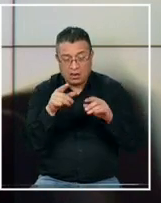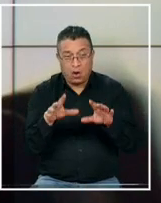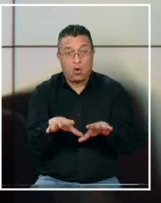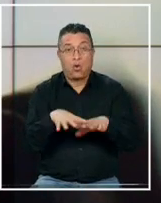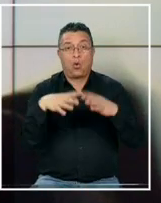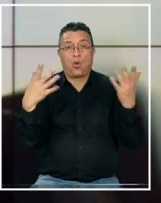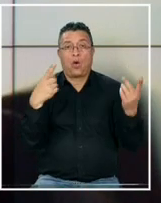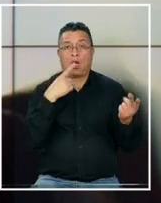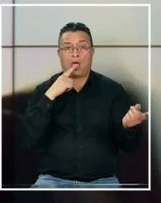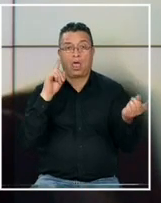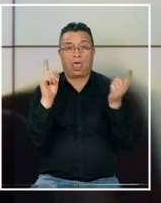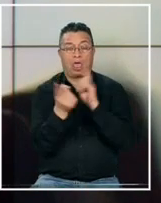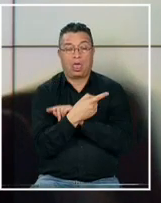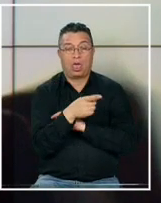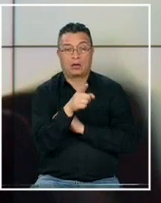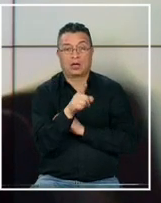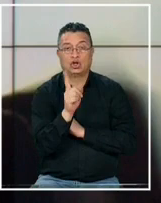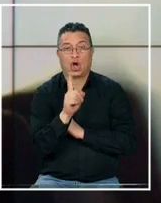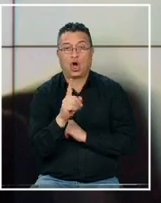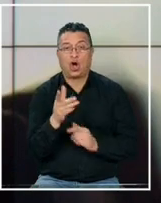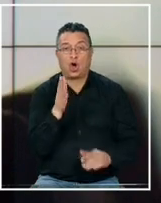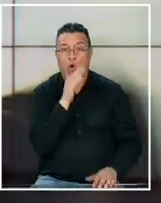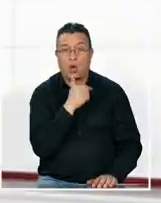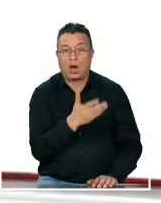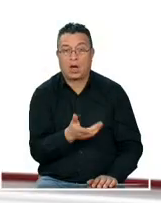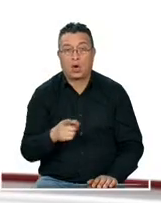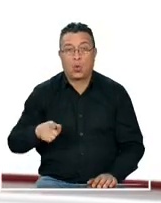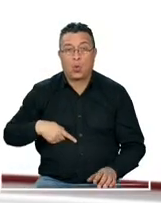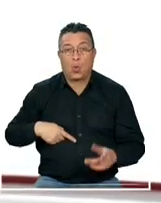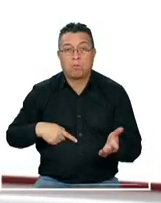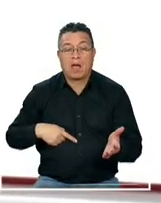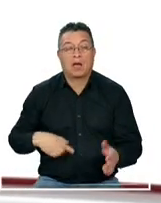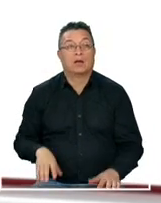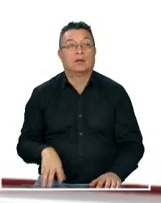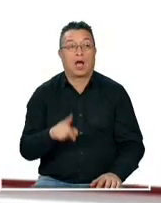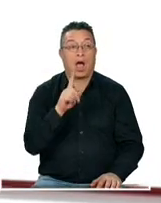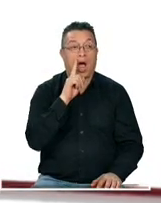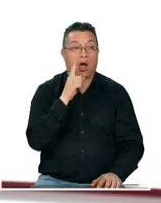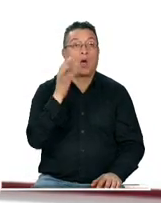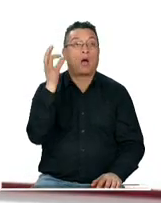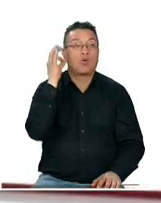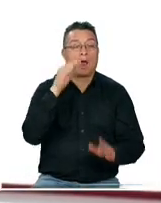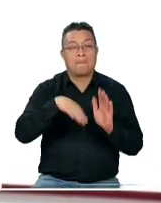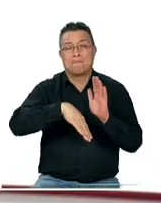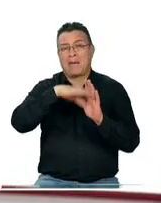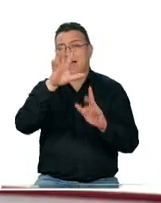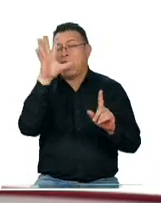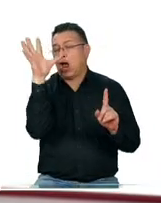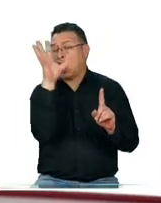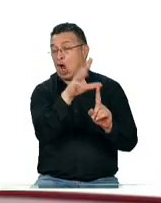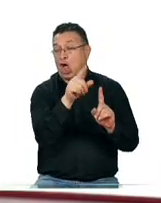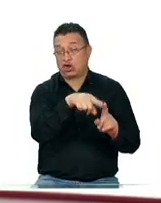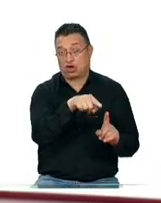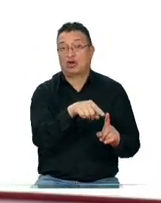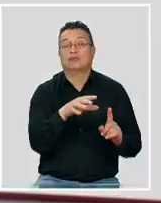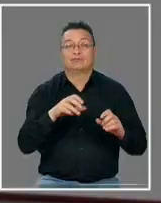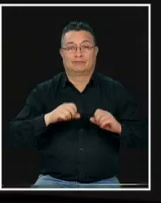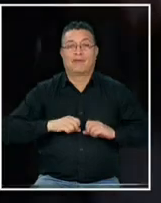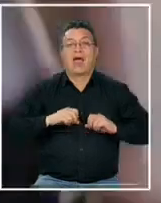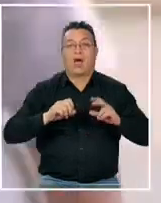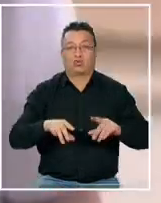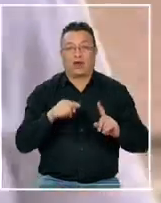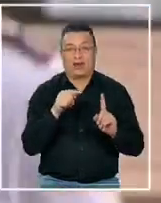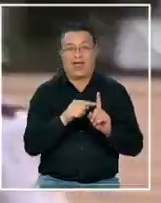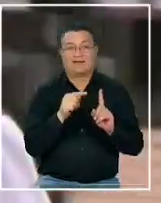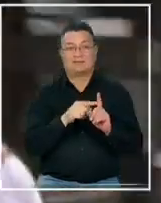sorpresivo giro en su caso existe una mujer más odiada en Australia que Kathleen Fulvick